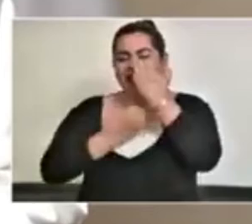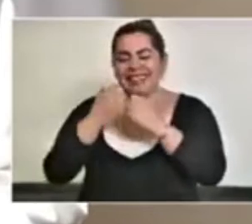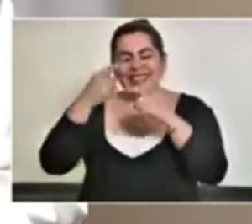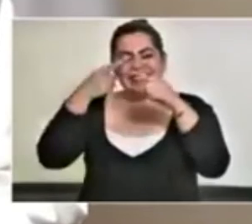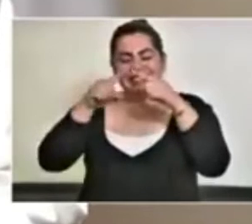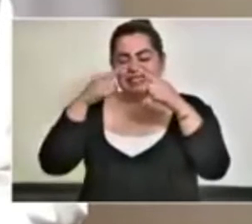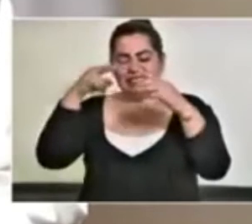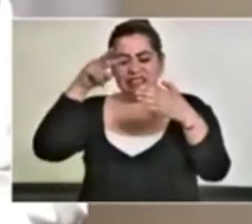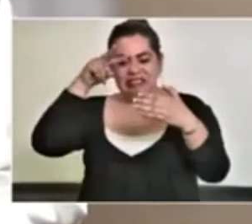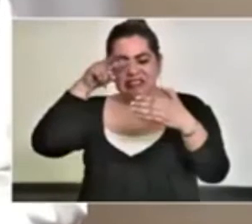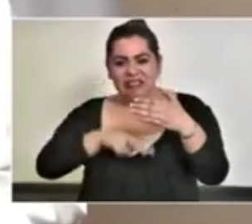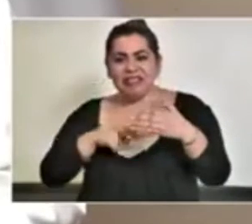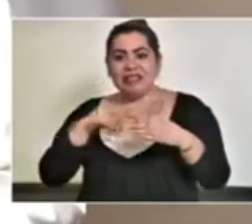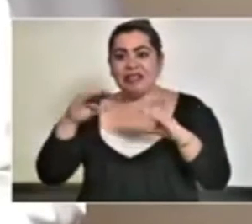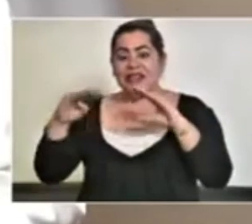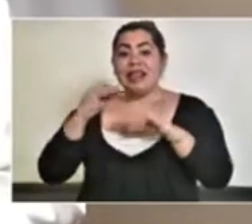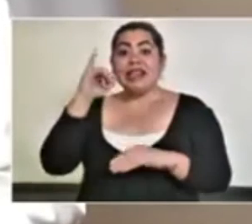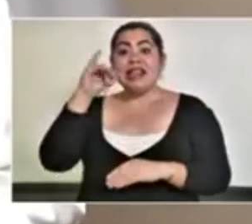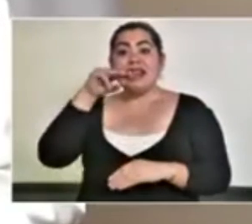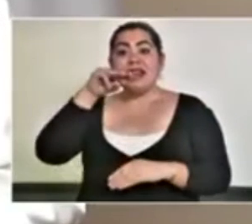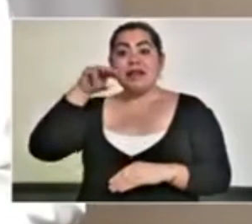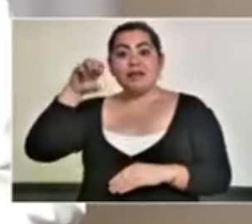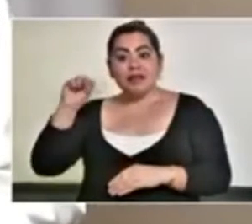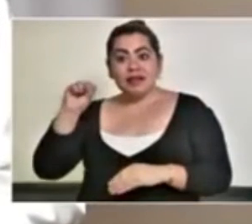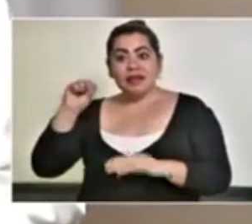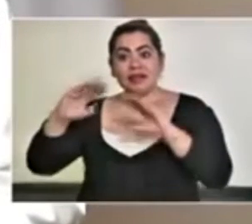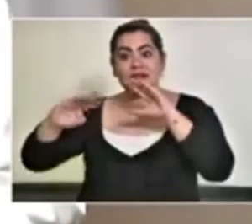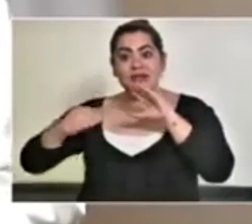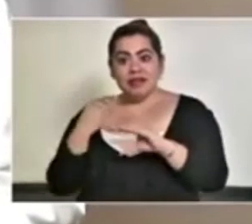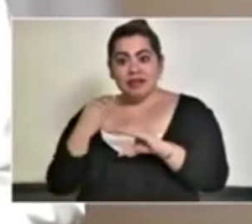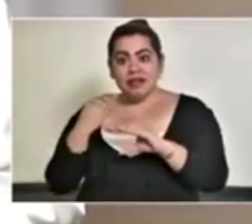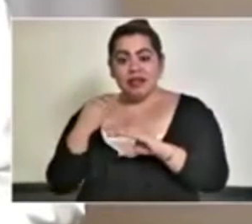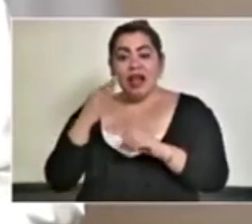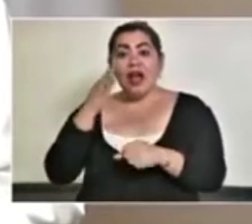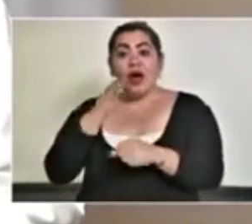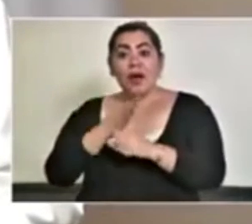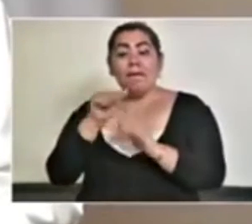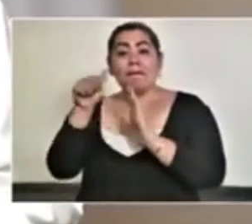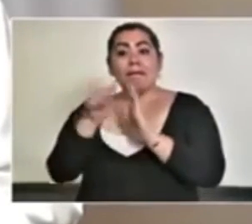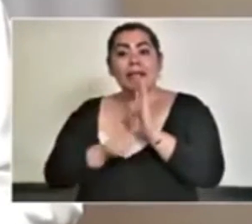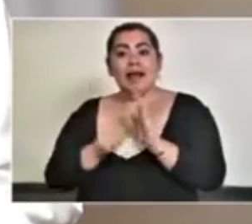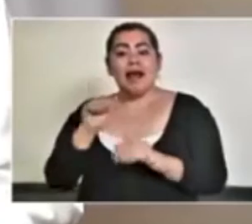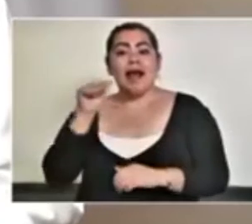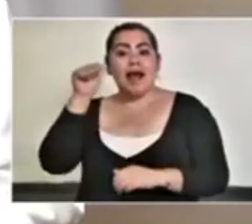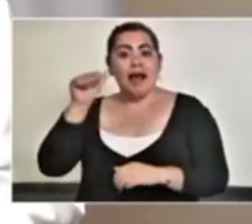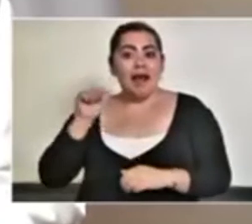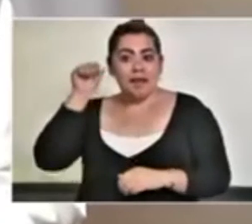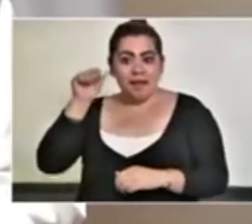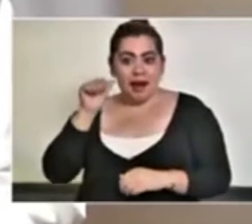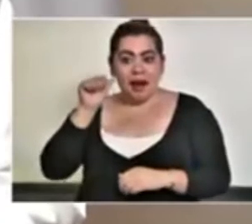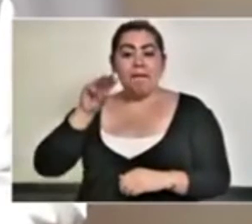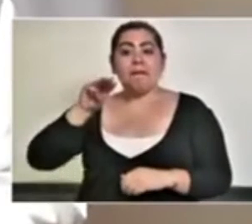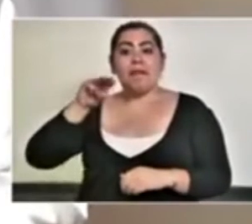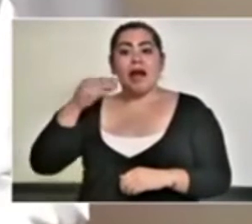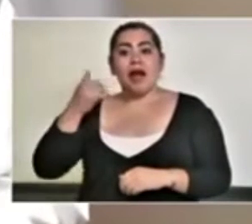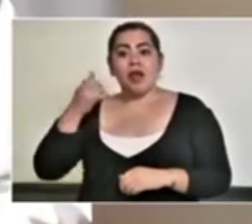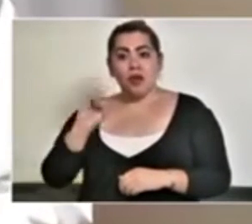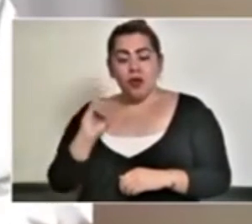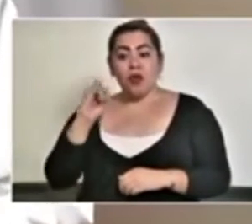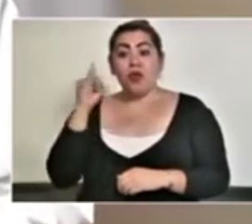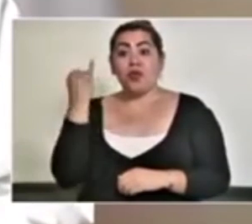que reporta el IMSS de casos hasta del mes de abril, abril, mayo,